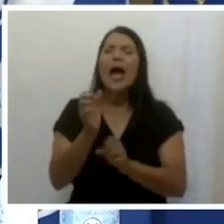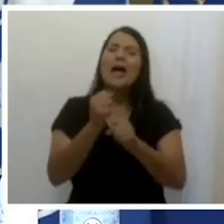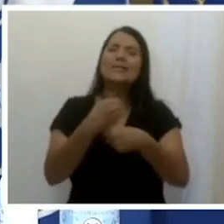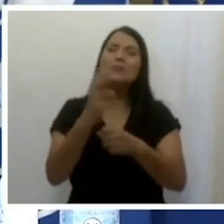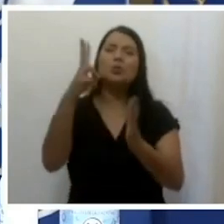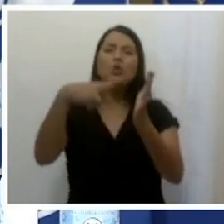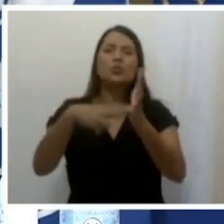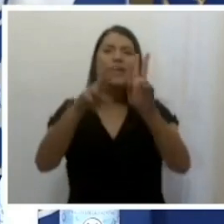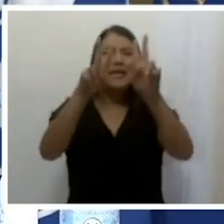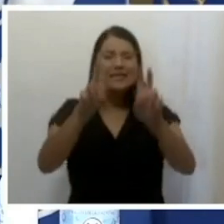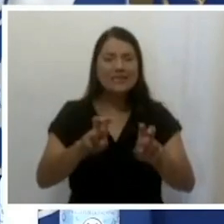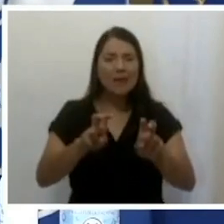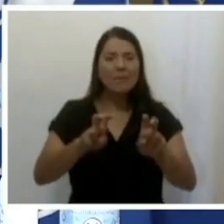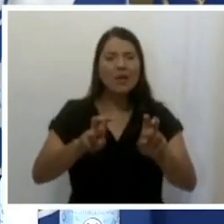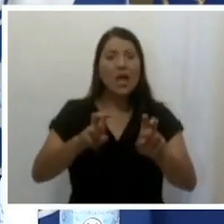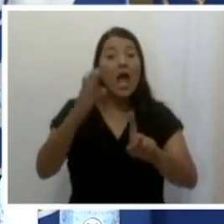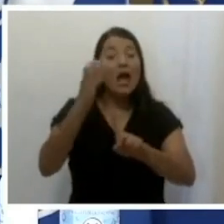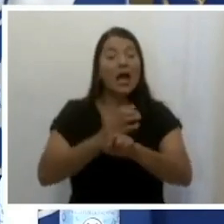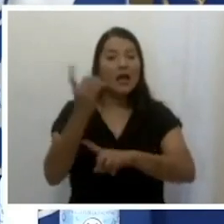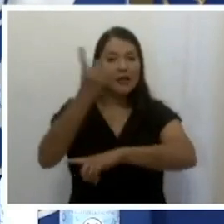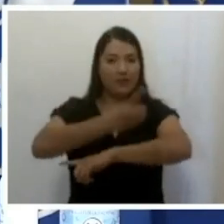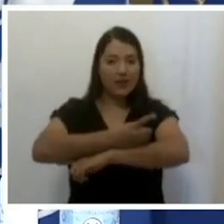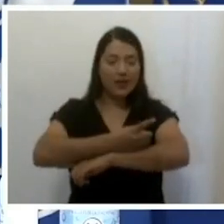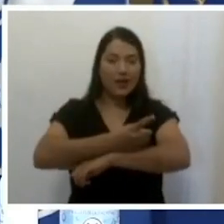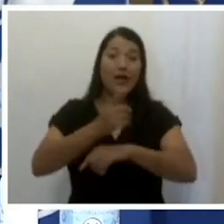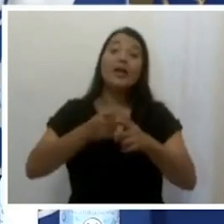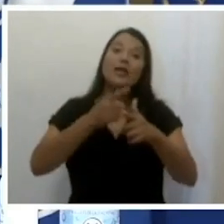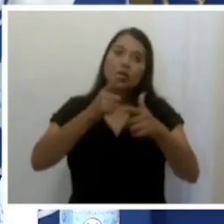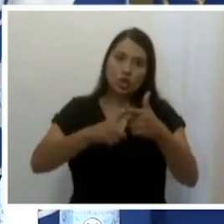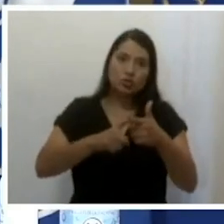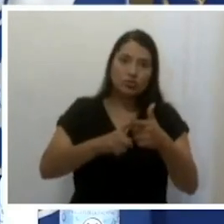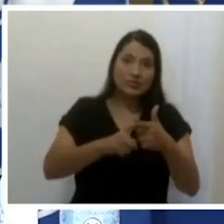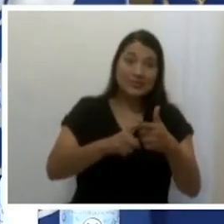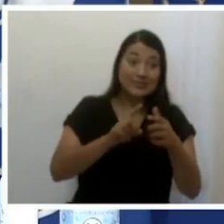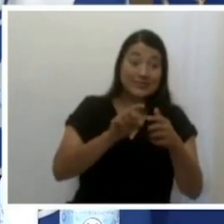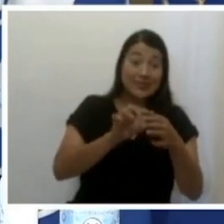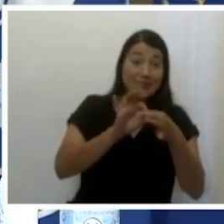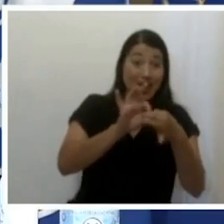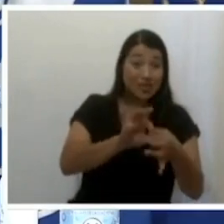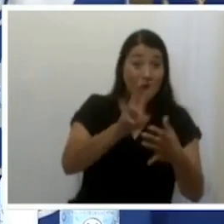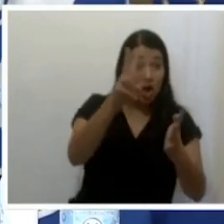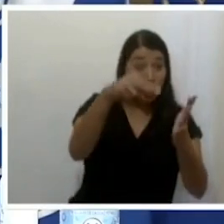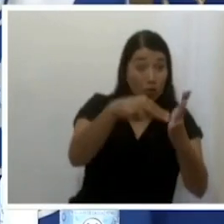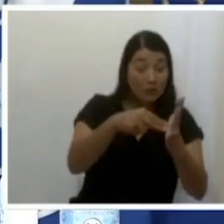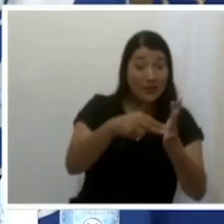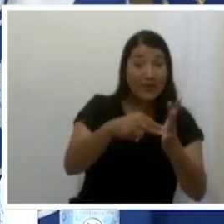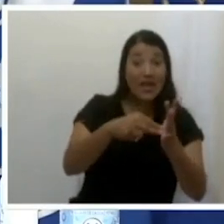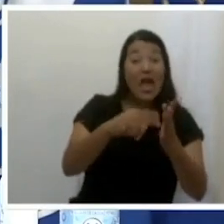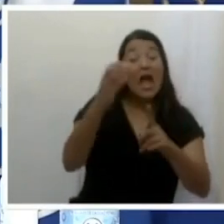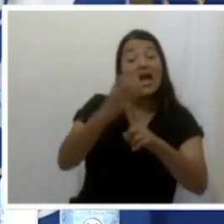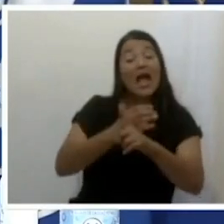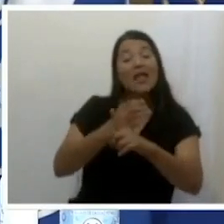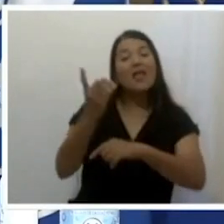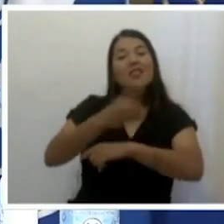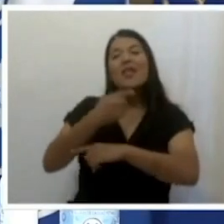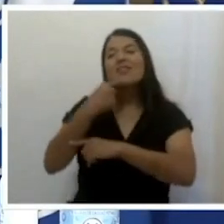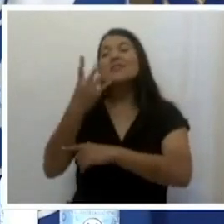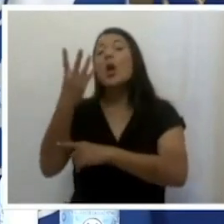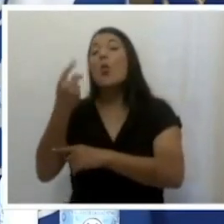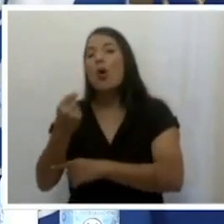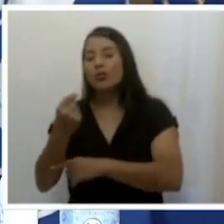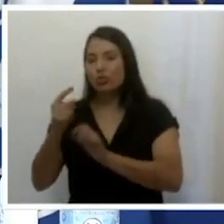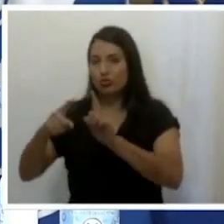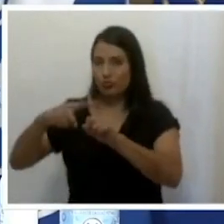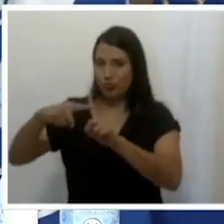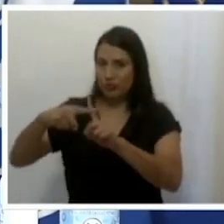por día y sobre eso es que se reportan los resultados diarios de casos positivos. Lo